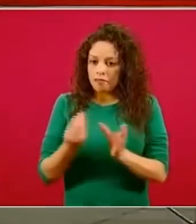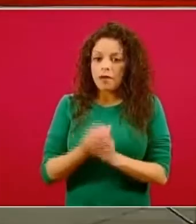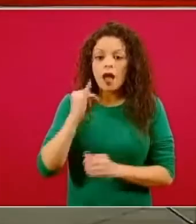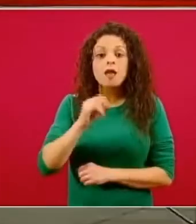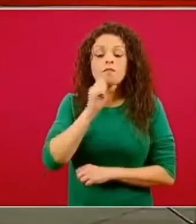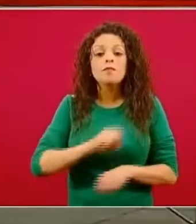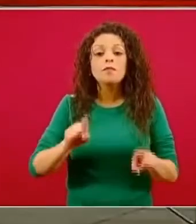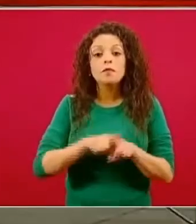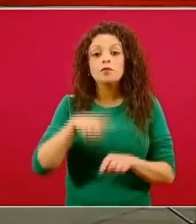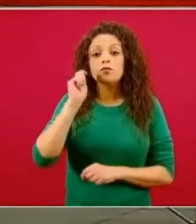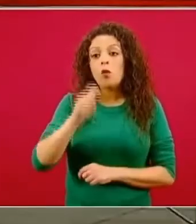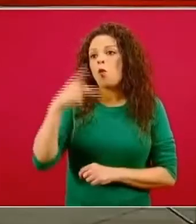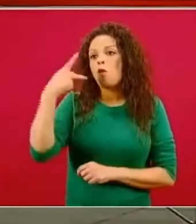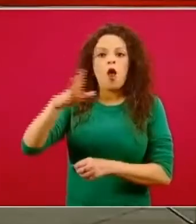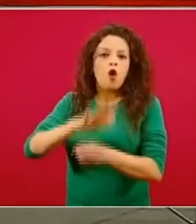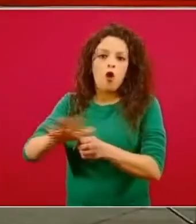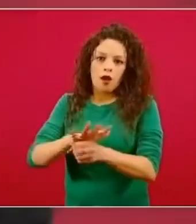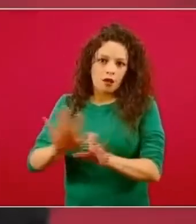las localidades.